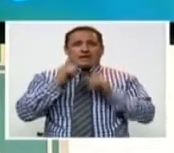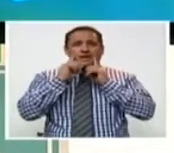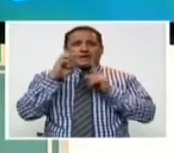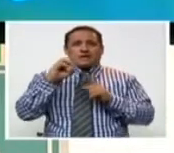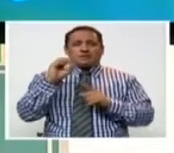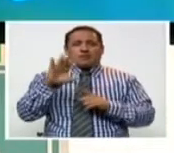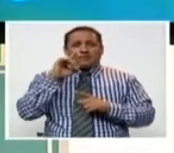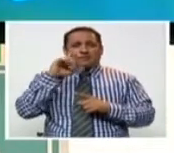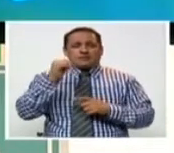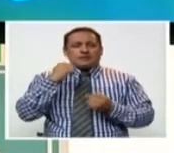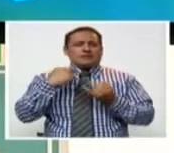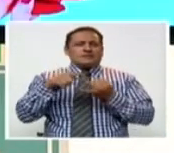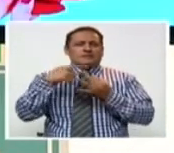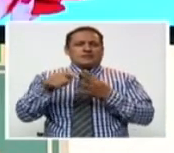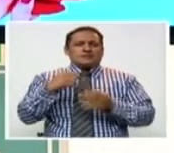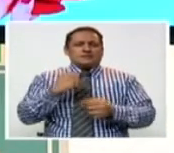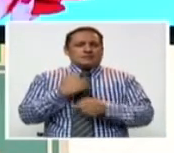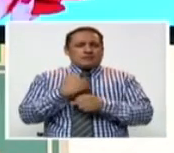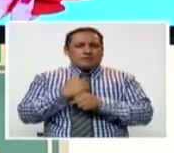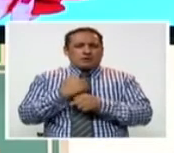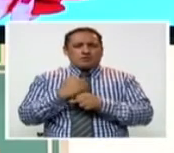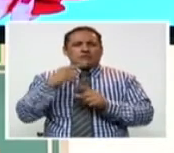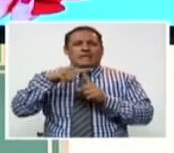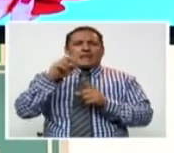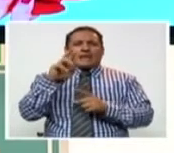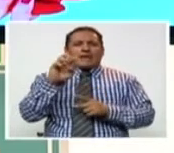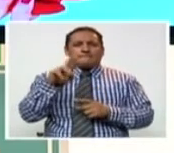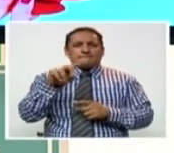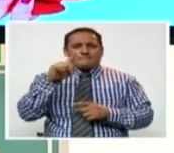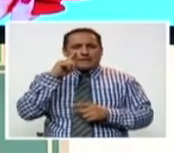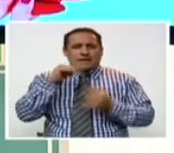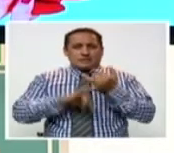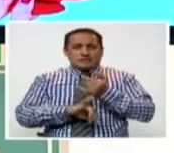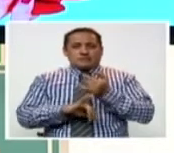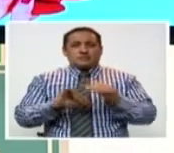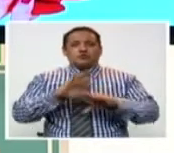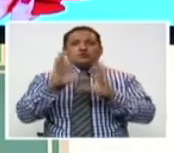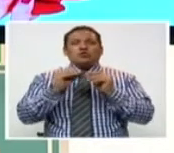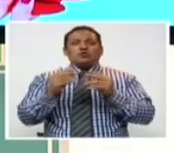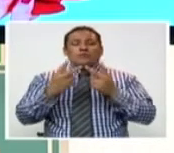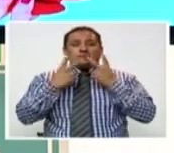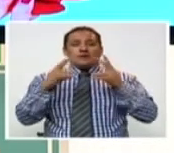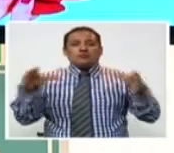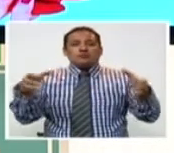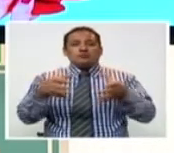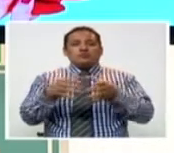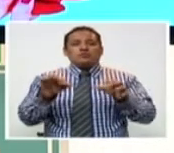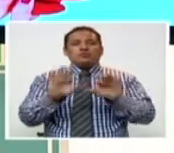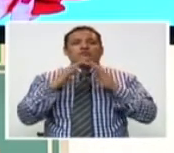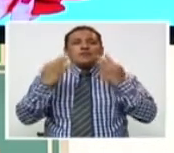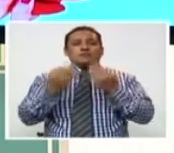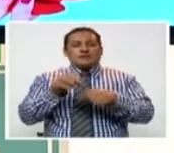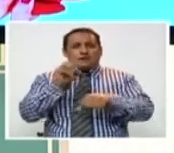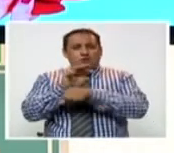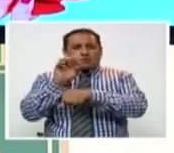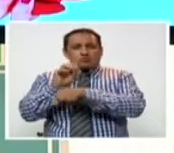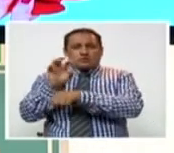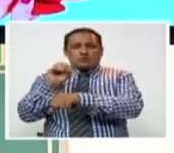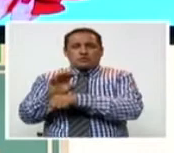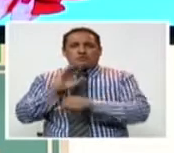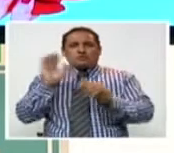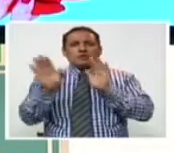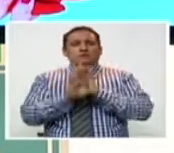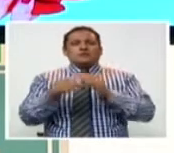hemofilia es multidisciplinario. Tiene que ver primero con todo el soporte familiar educativo que hay que darle.